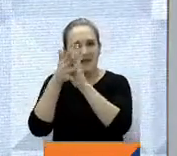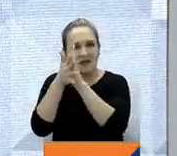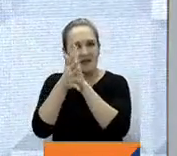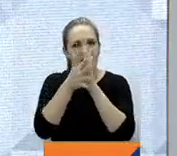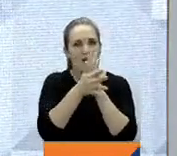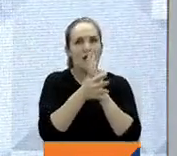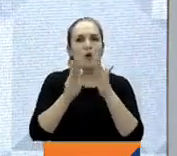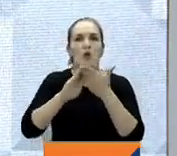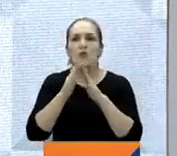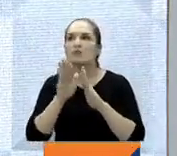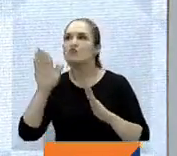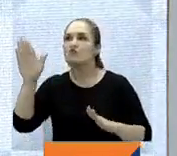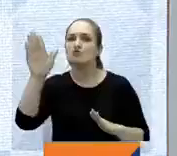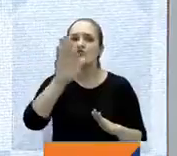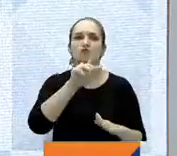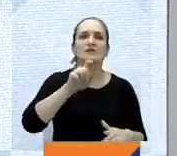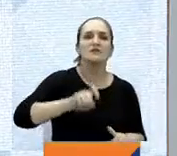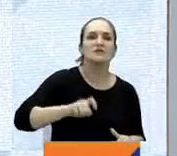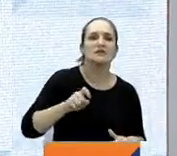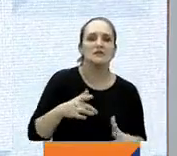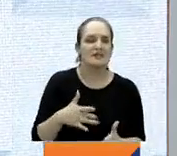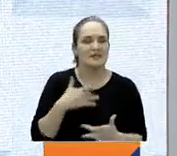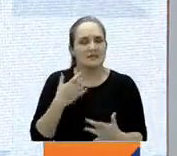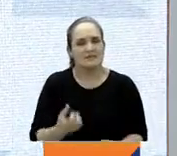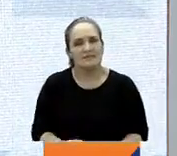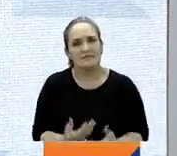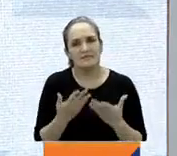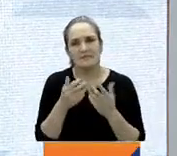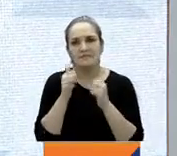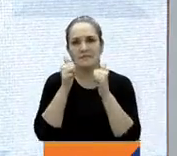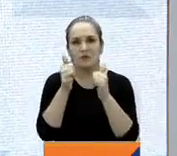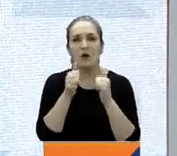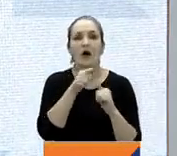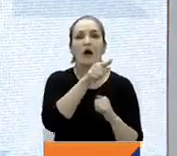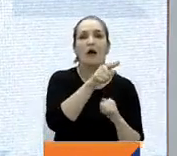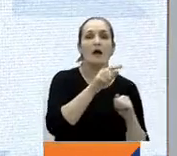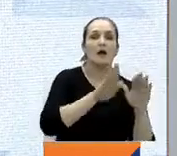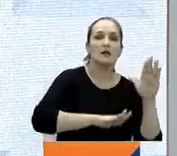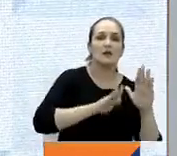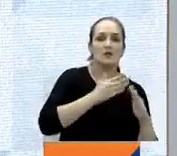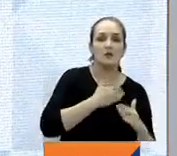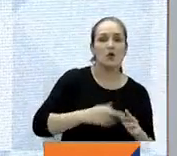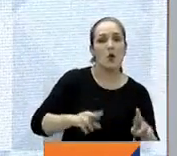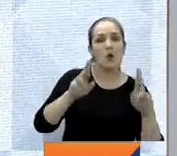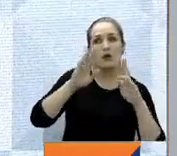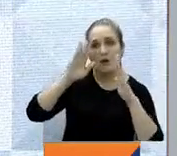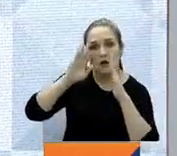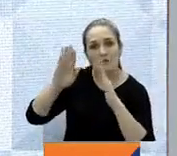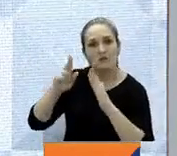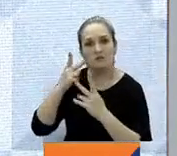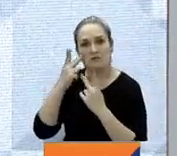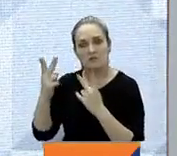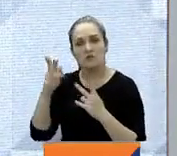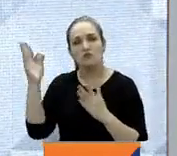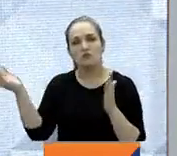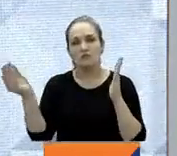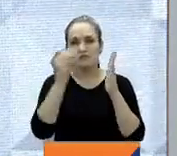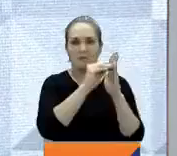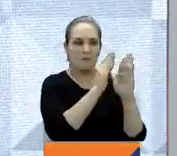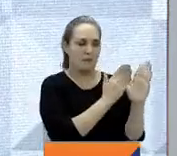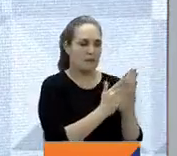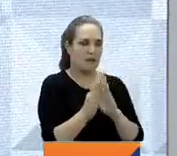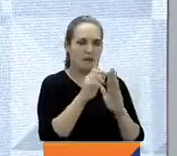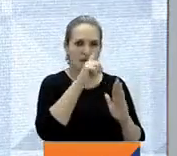Las comunidades cuentan sus necesidades más sentidas y esperan que los candidatos a la presidencia las tengan en cuenta en sus programas de gobierno. A